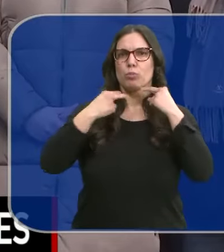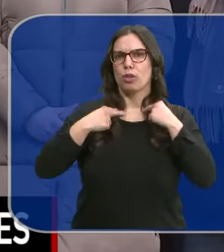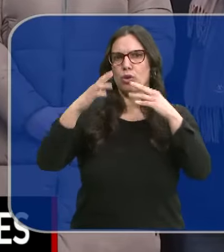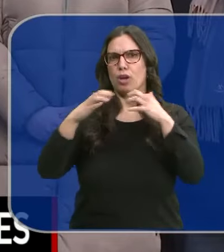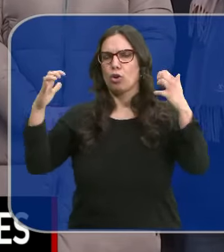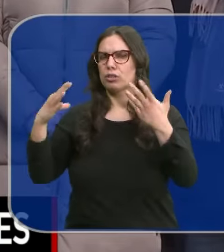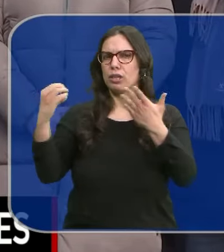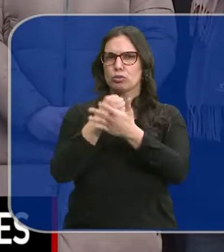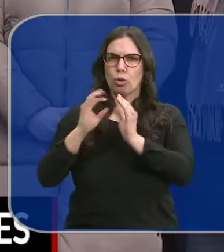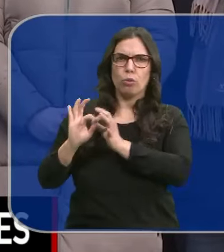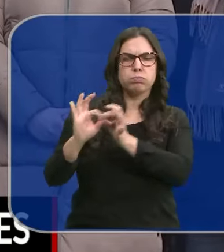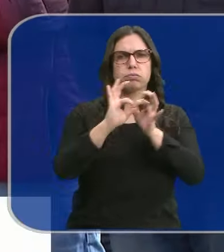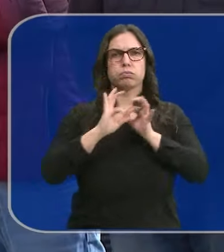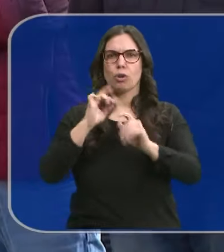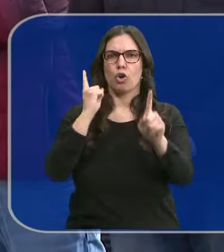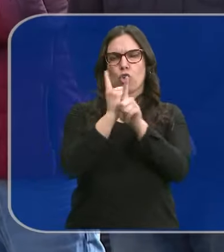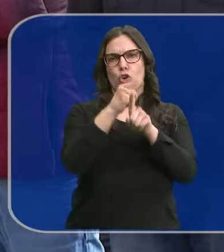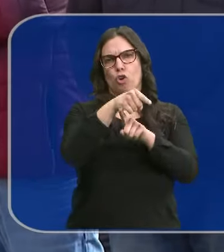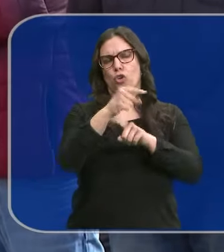todos unidos contra este crimen.